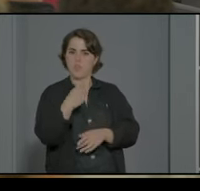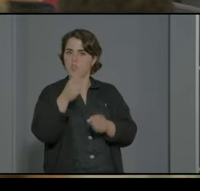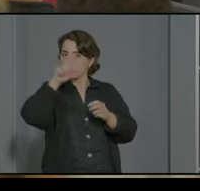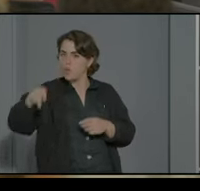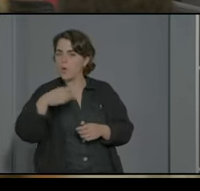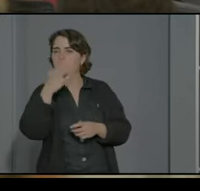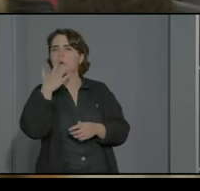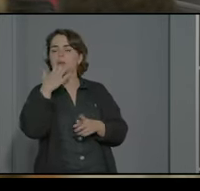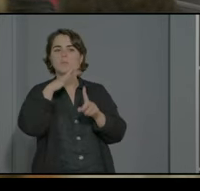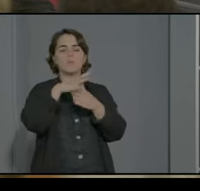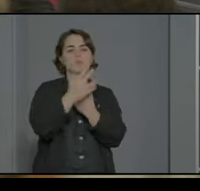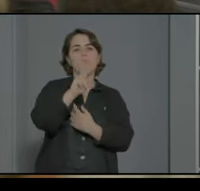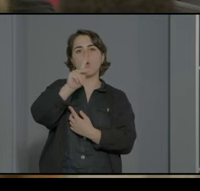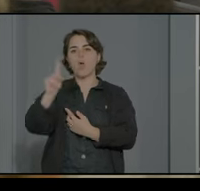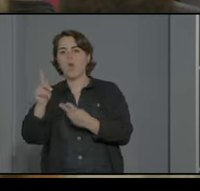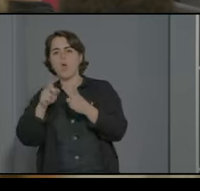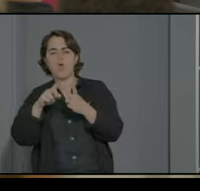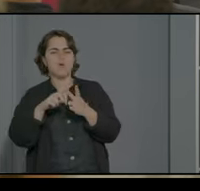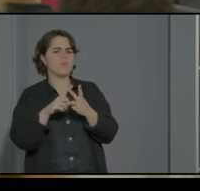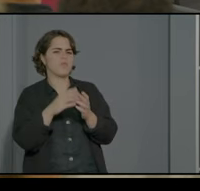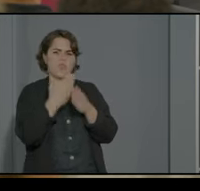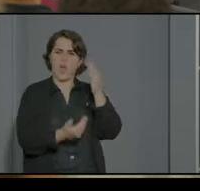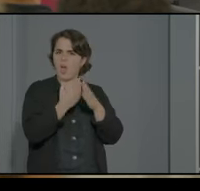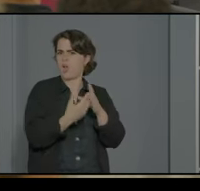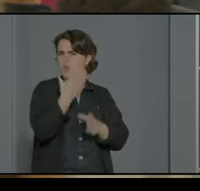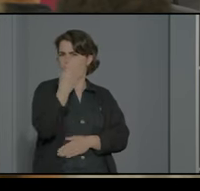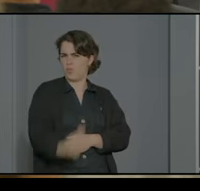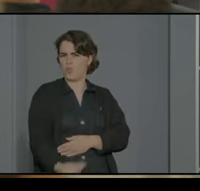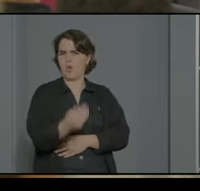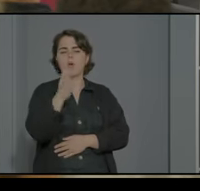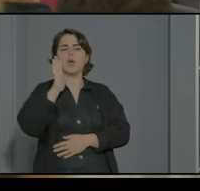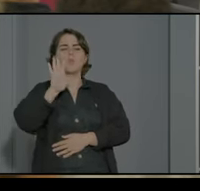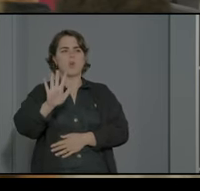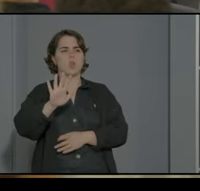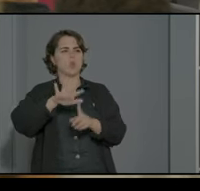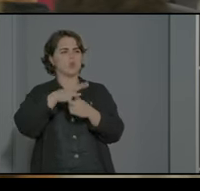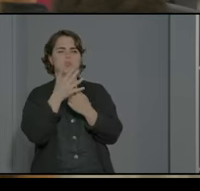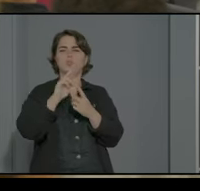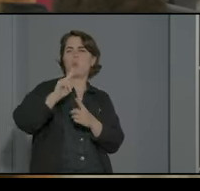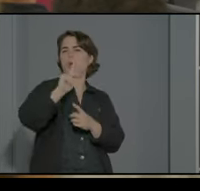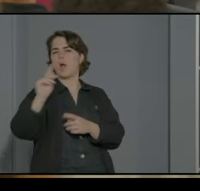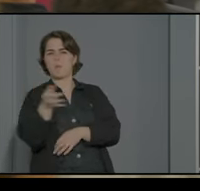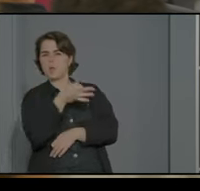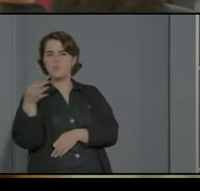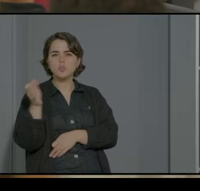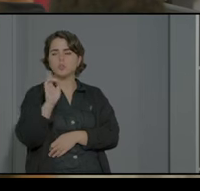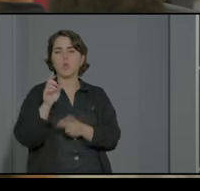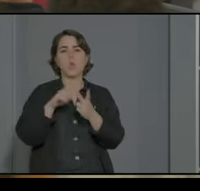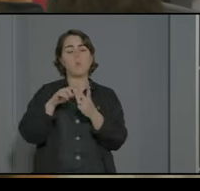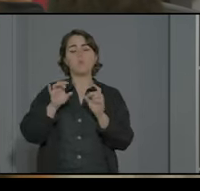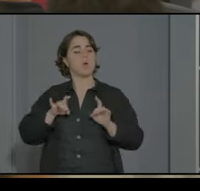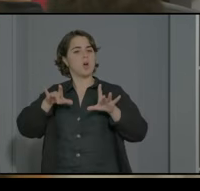como el británico con muchísimos fallos por supuesto no voy a decir que el contexto británico sea ideal como el contexto australiano